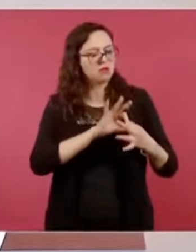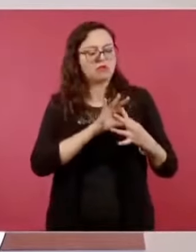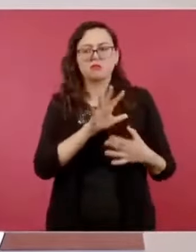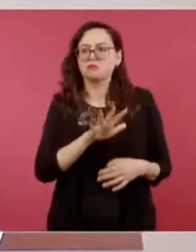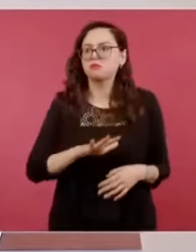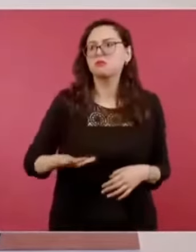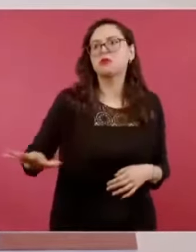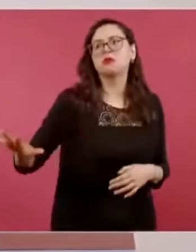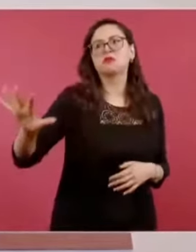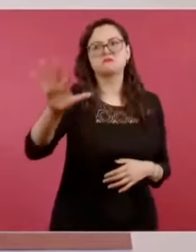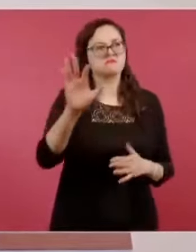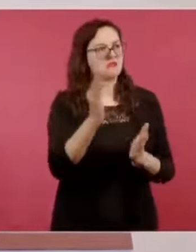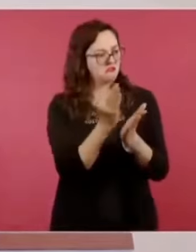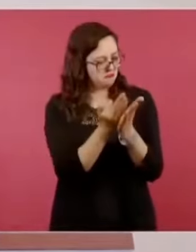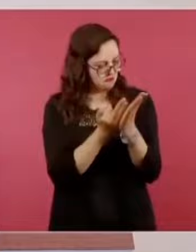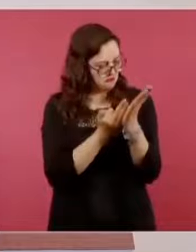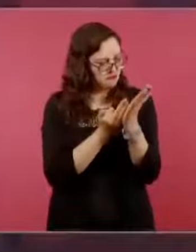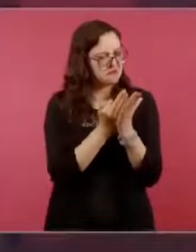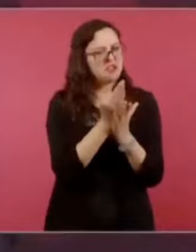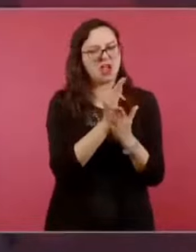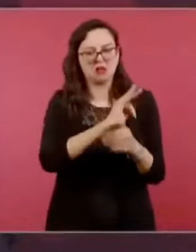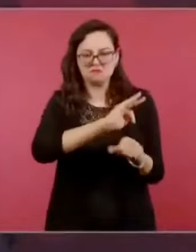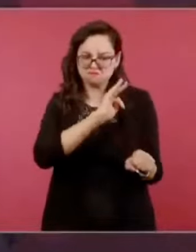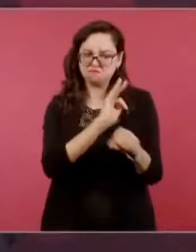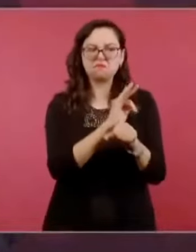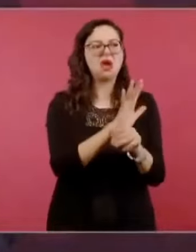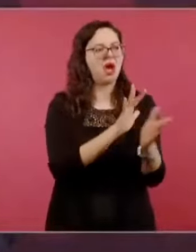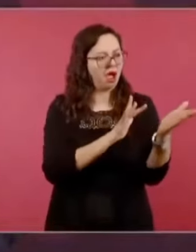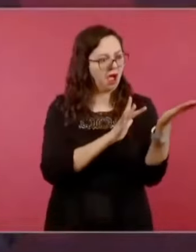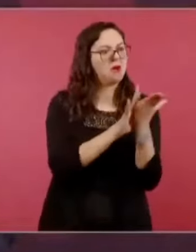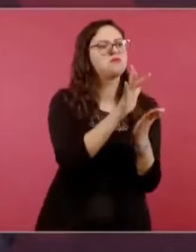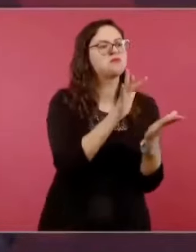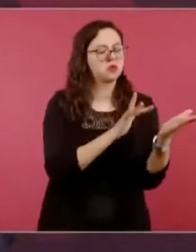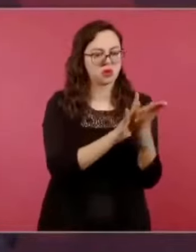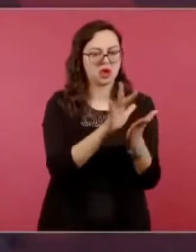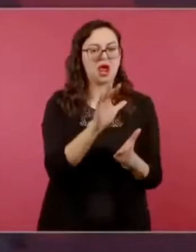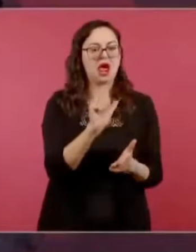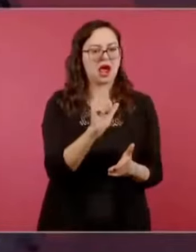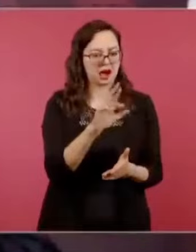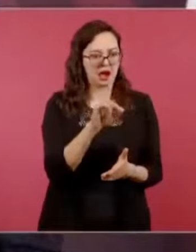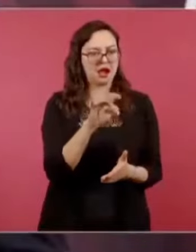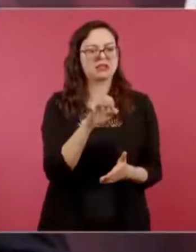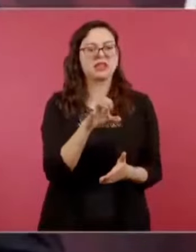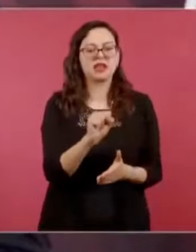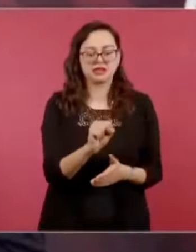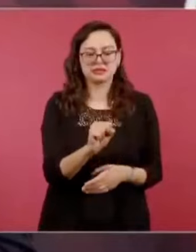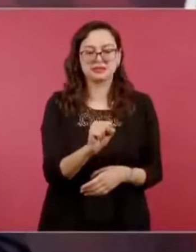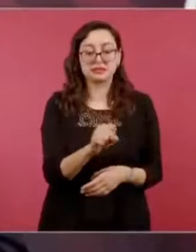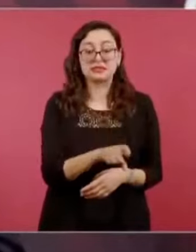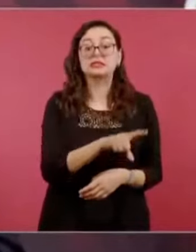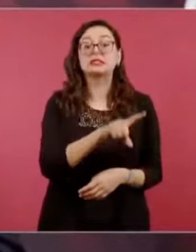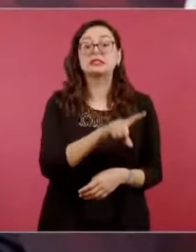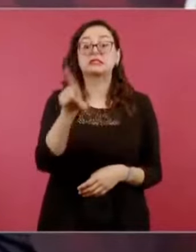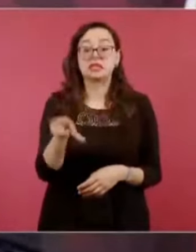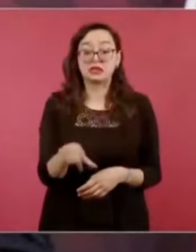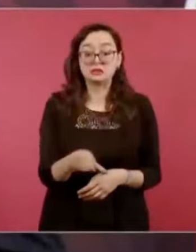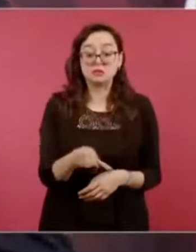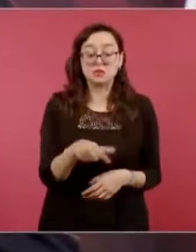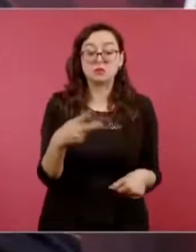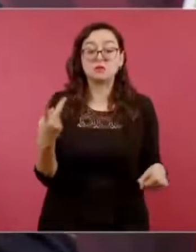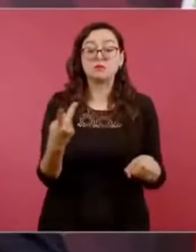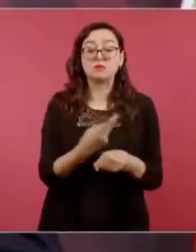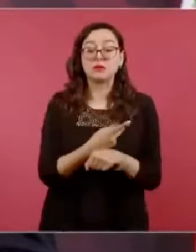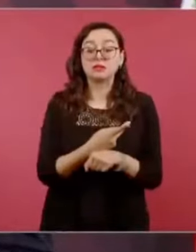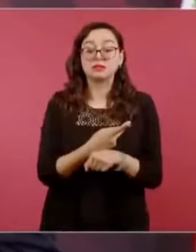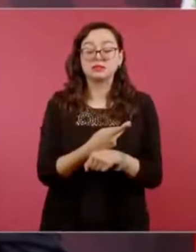de mucha gente al gobierno cardenista y desde entonces se concertó la